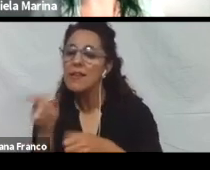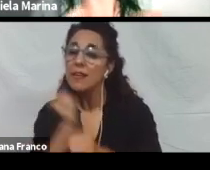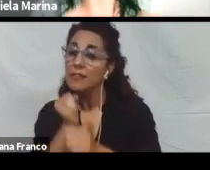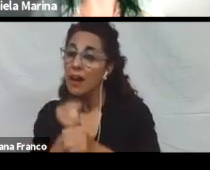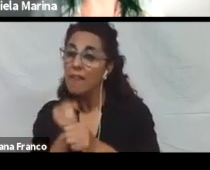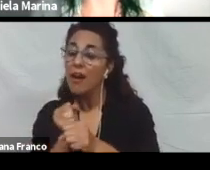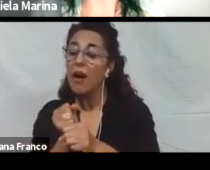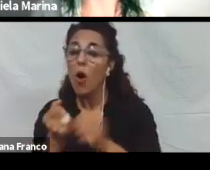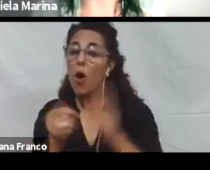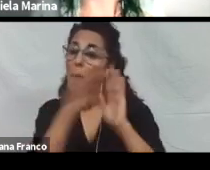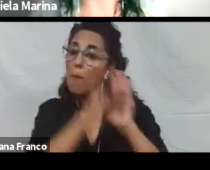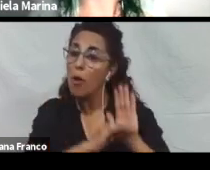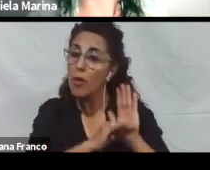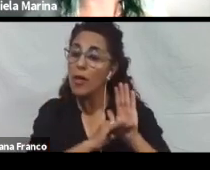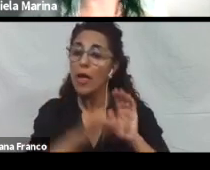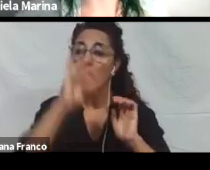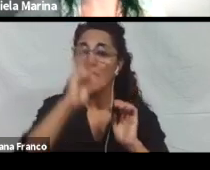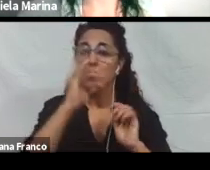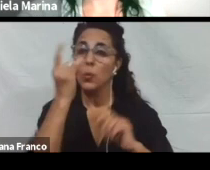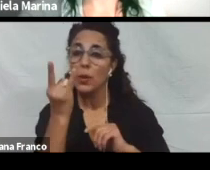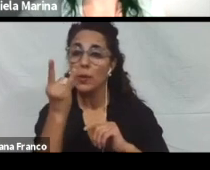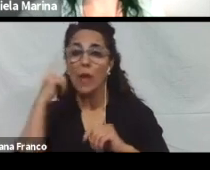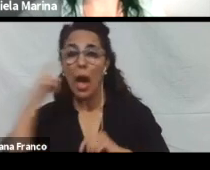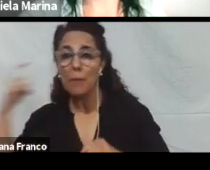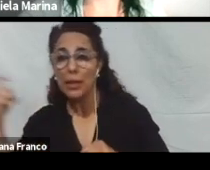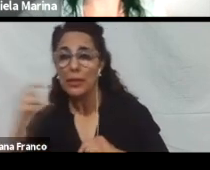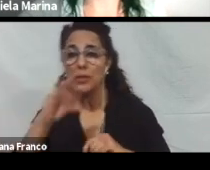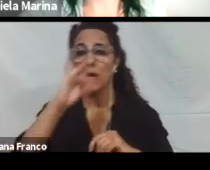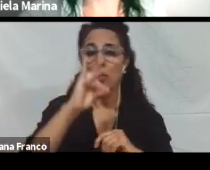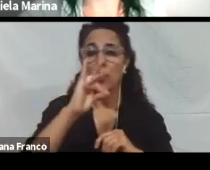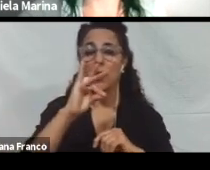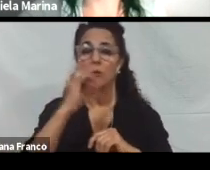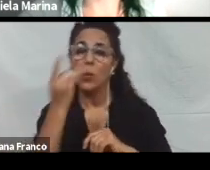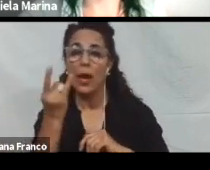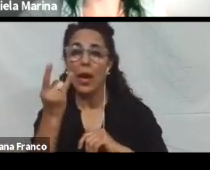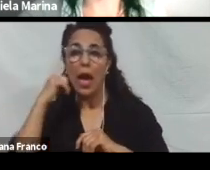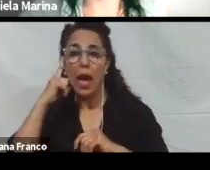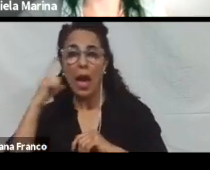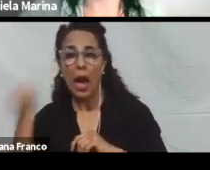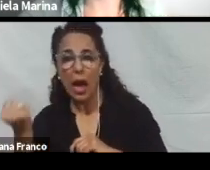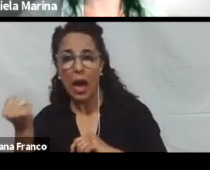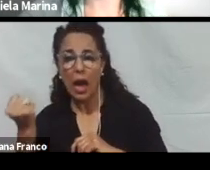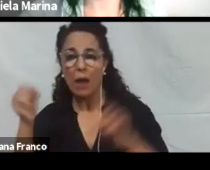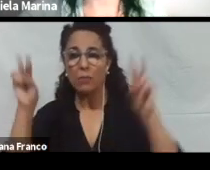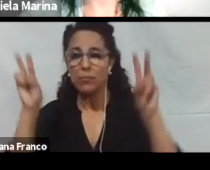conoce como diseño universal para el aprendizaje, y lo vamos a ver un poco más en detalle ahora.